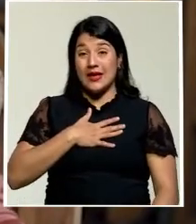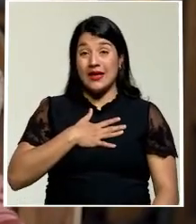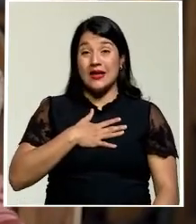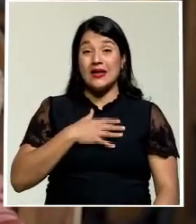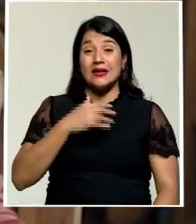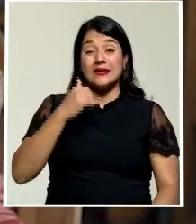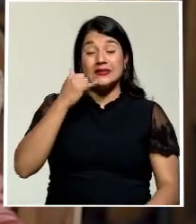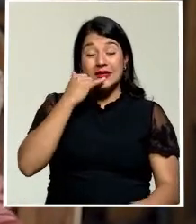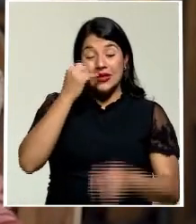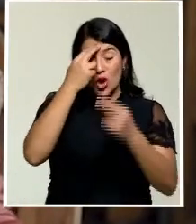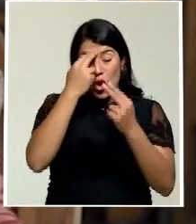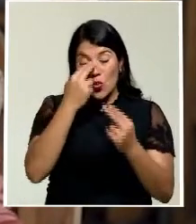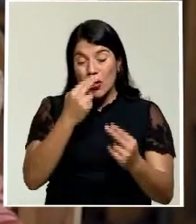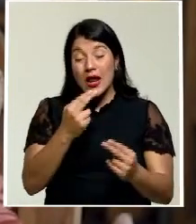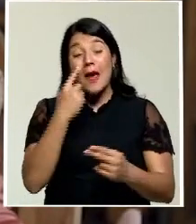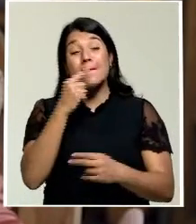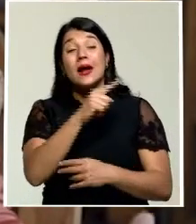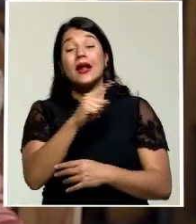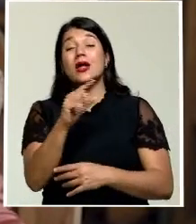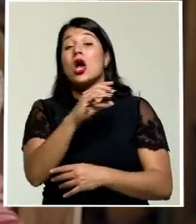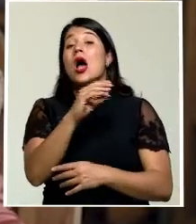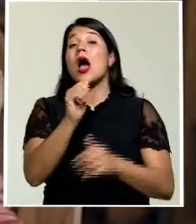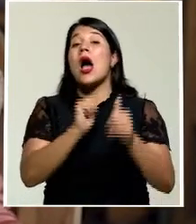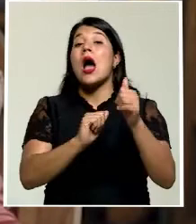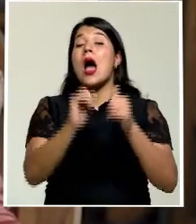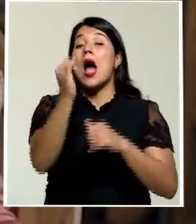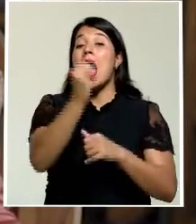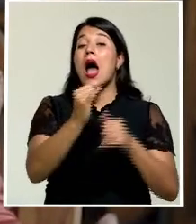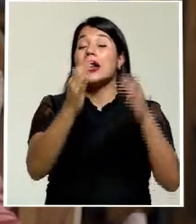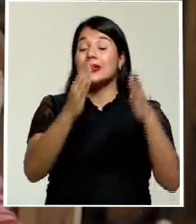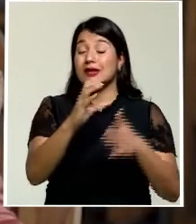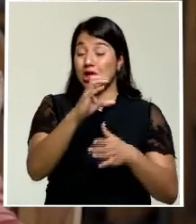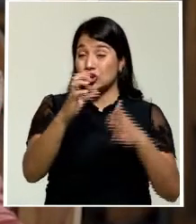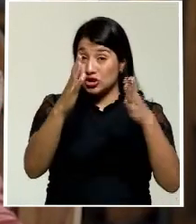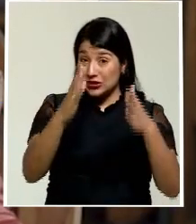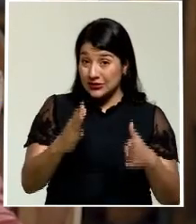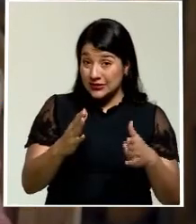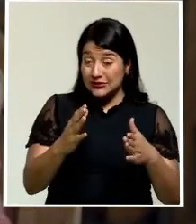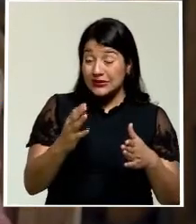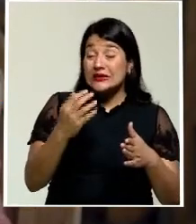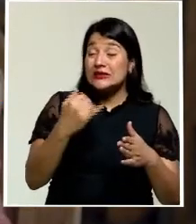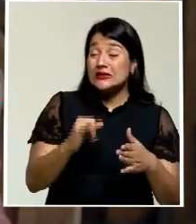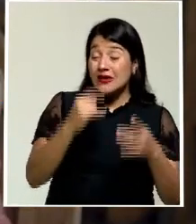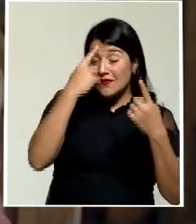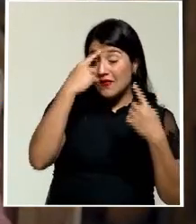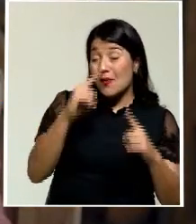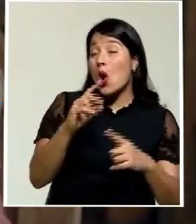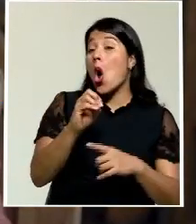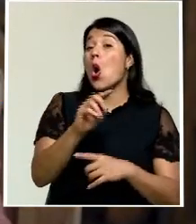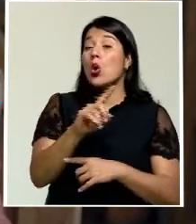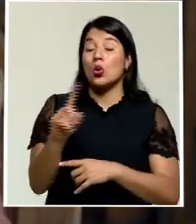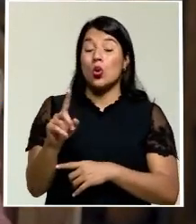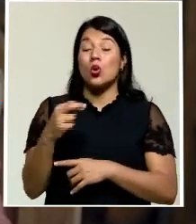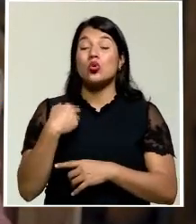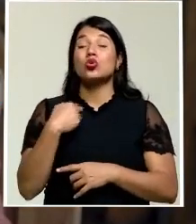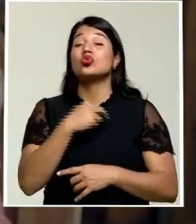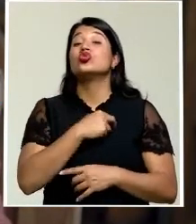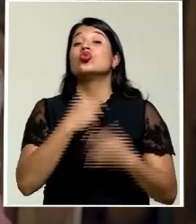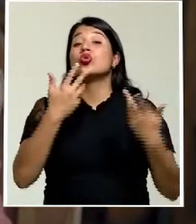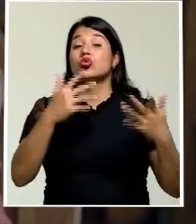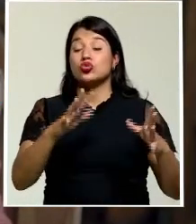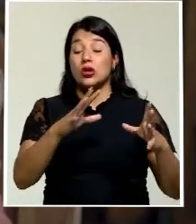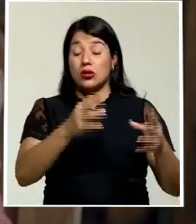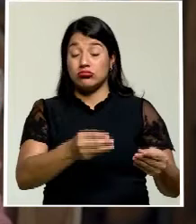costarricense, al artista conocido y al artista desconocido. Nosotros habíamos heredado de la